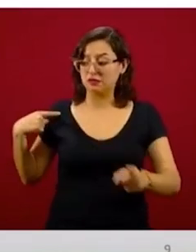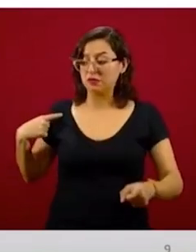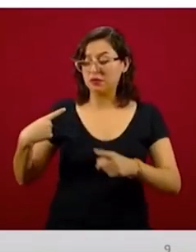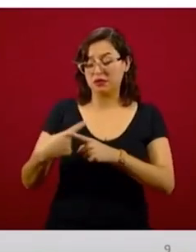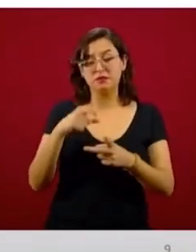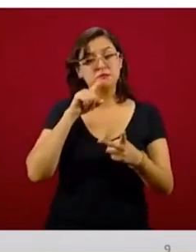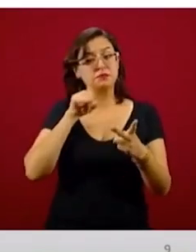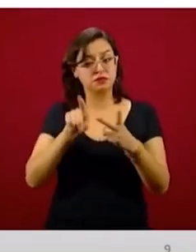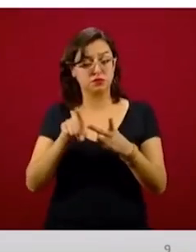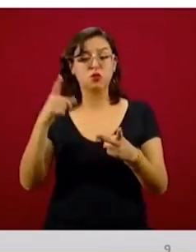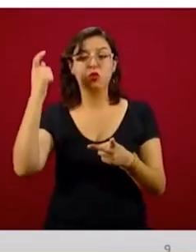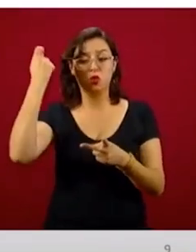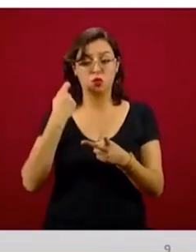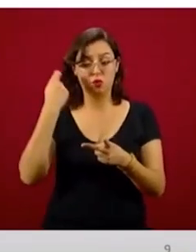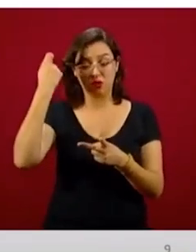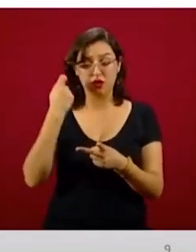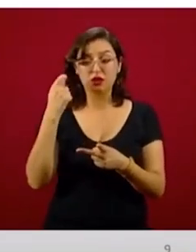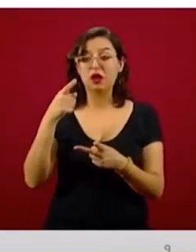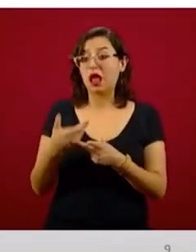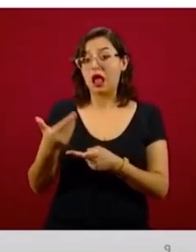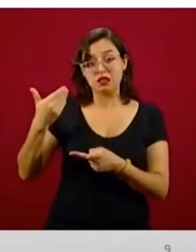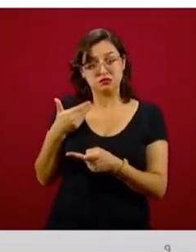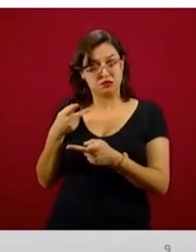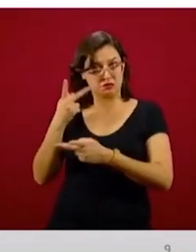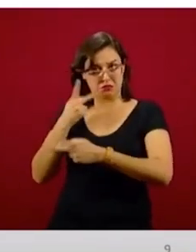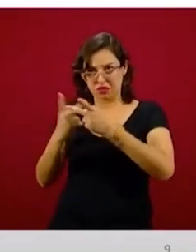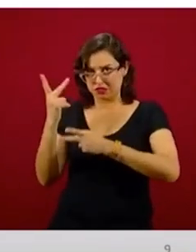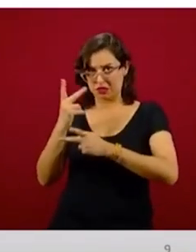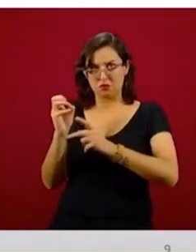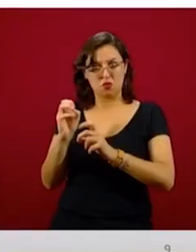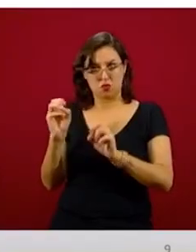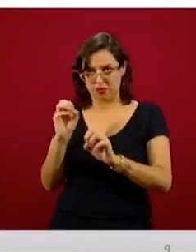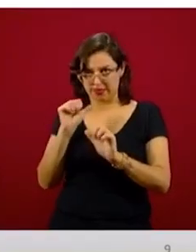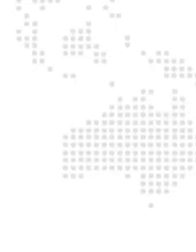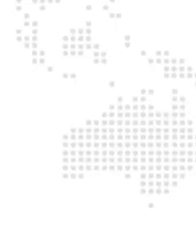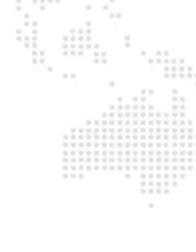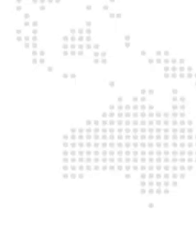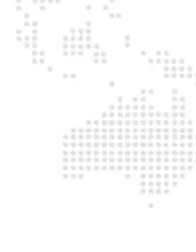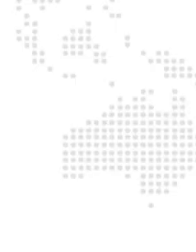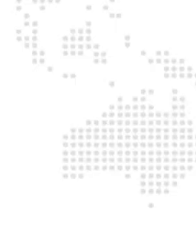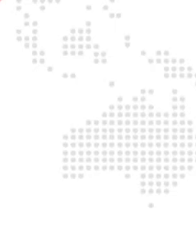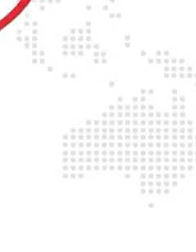pensionados, siempre y cuando no tengan un préstamo vigente o un adeudo por este tipo.